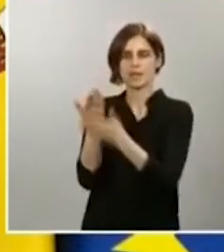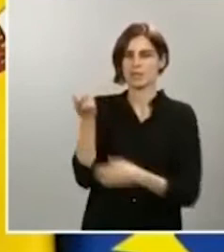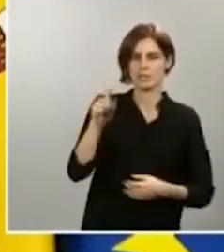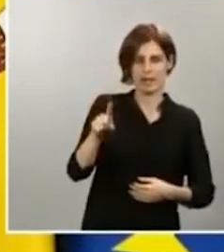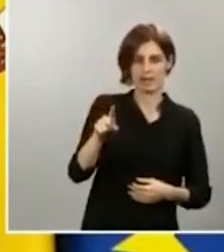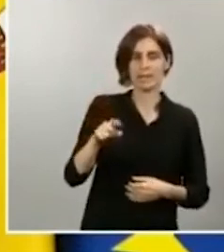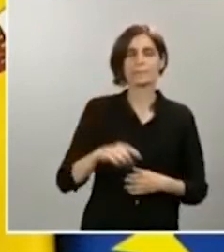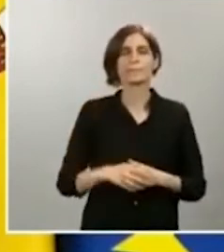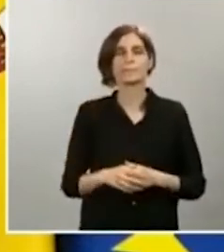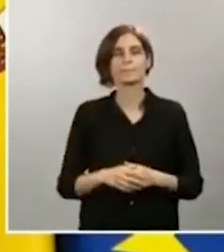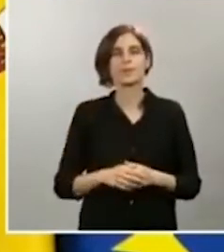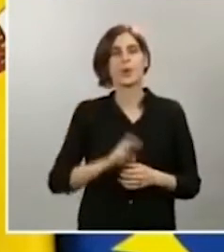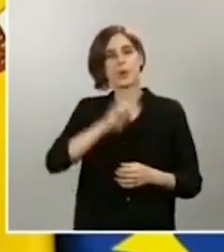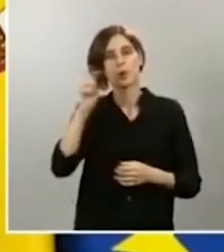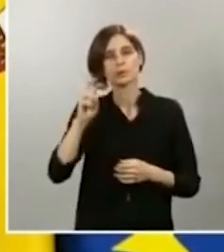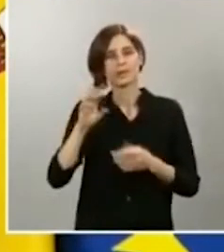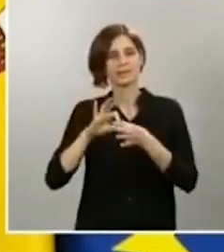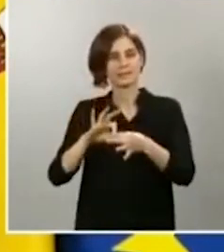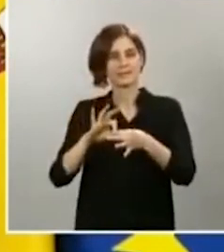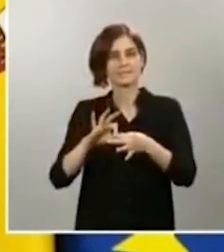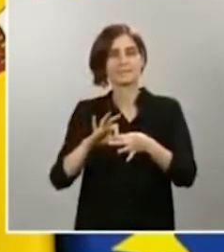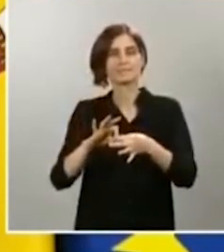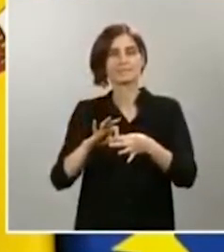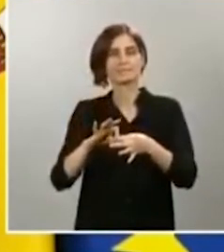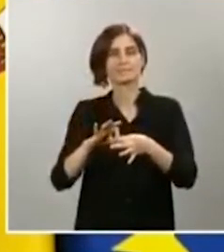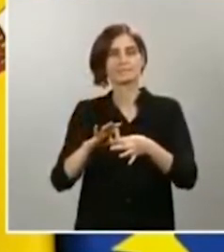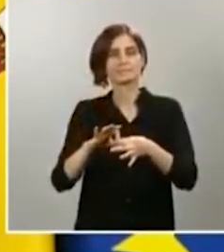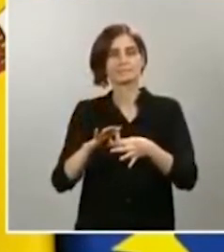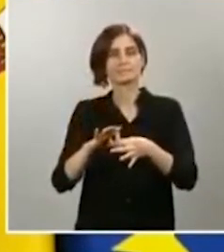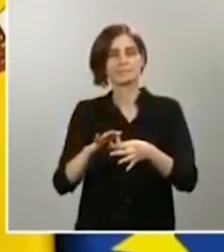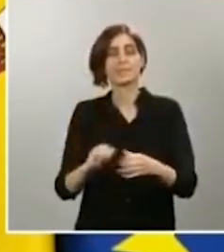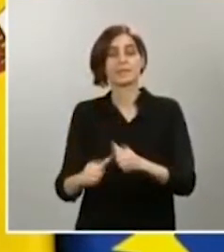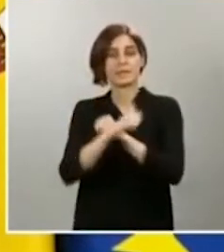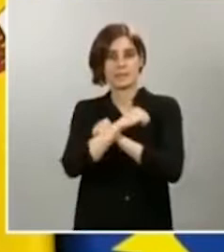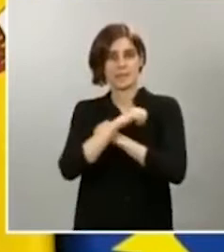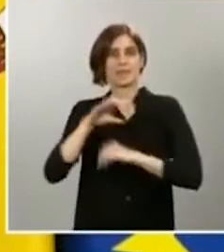que ver con el reaseguro de desempleo, que como usted mencionaba,